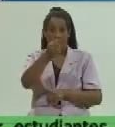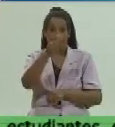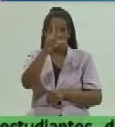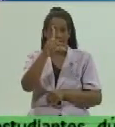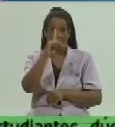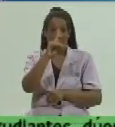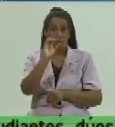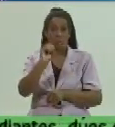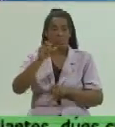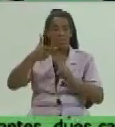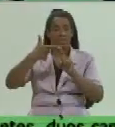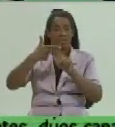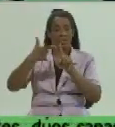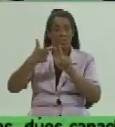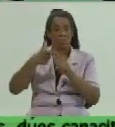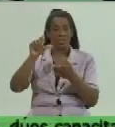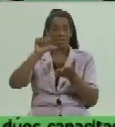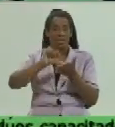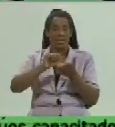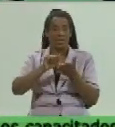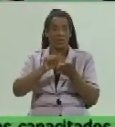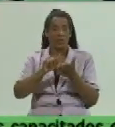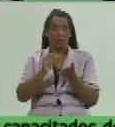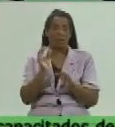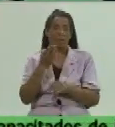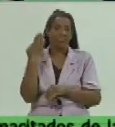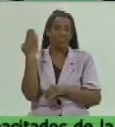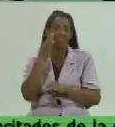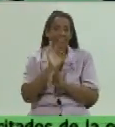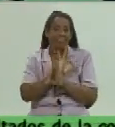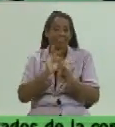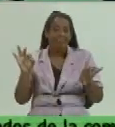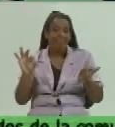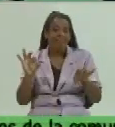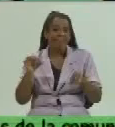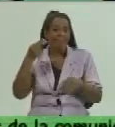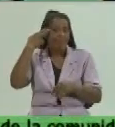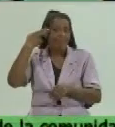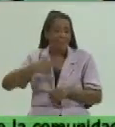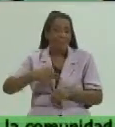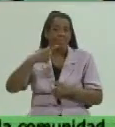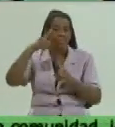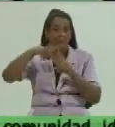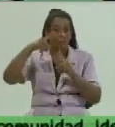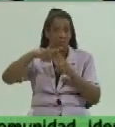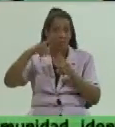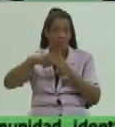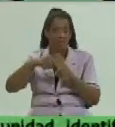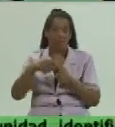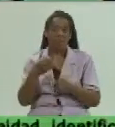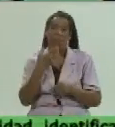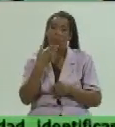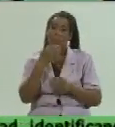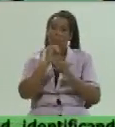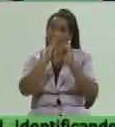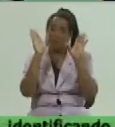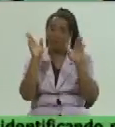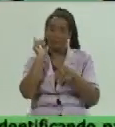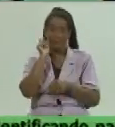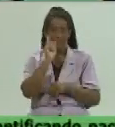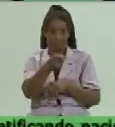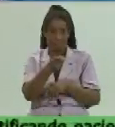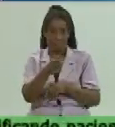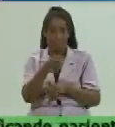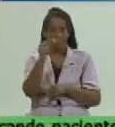subdirector provincial del Centro de Higiene de las Tunas. Saludos, doctor. Buenos días a usted y a los presentes y a nuestro pueblo.